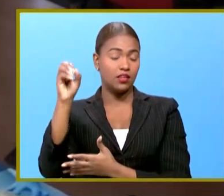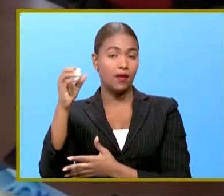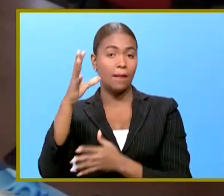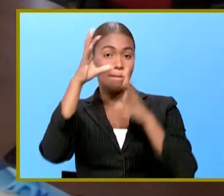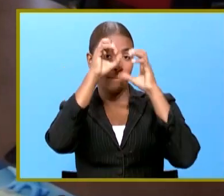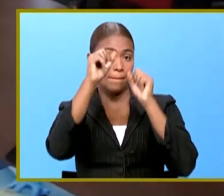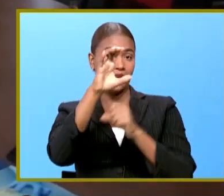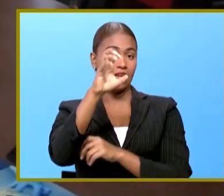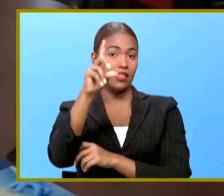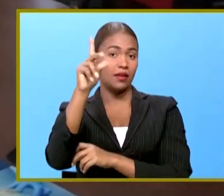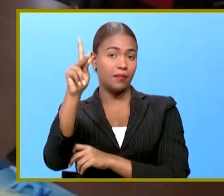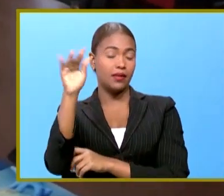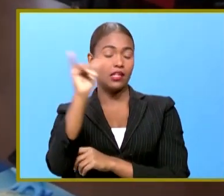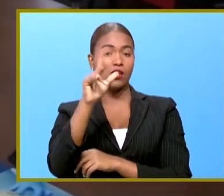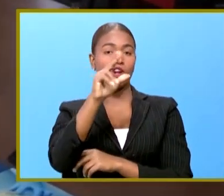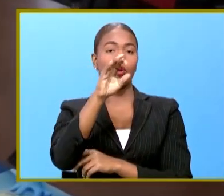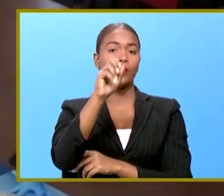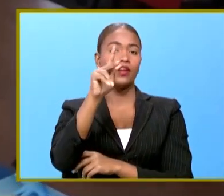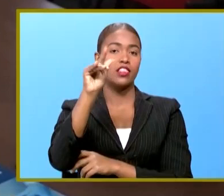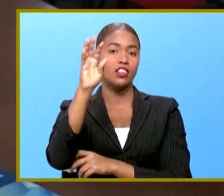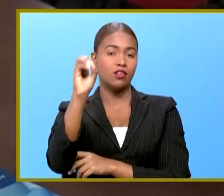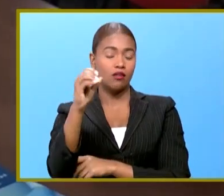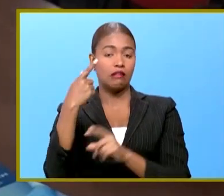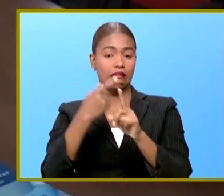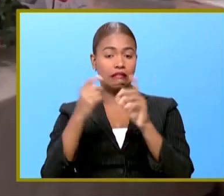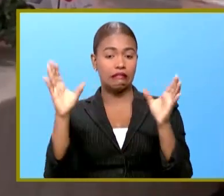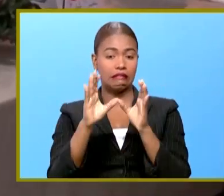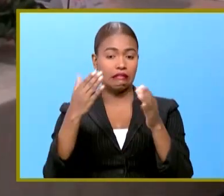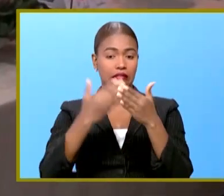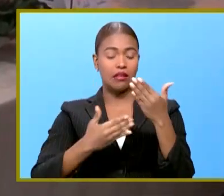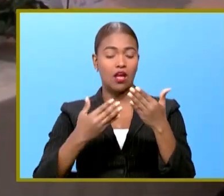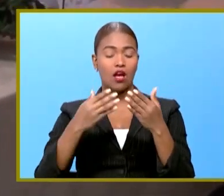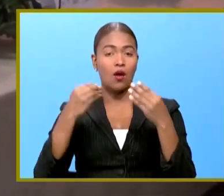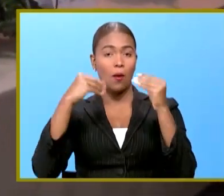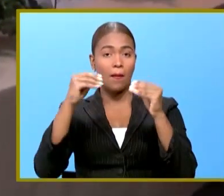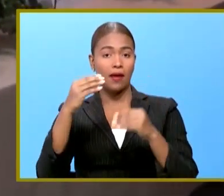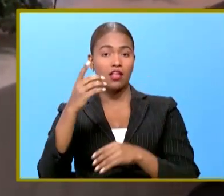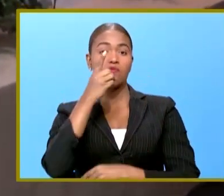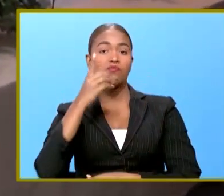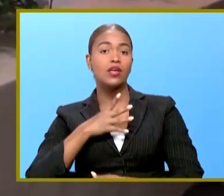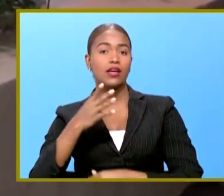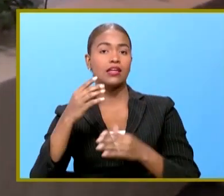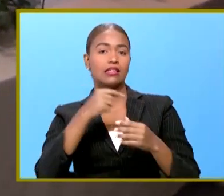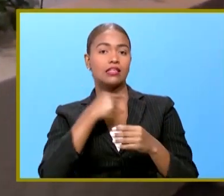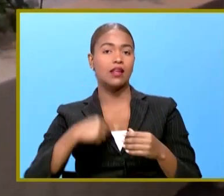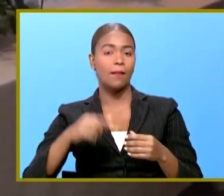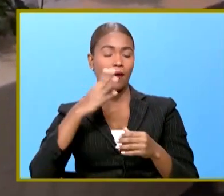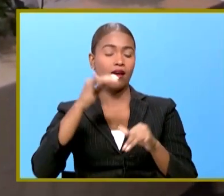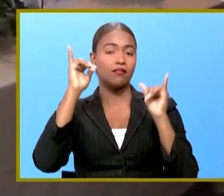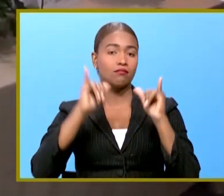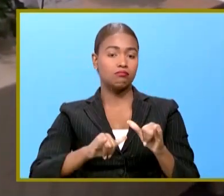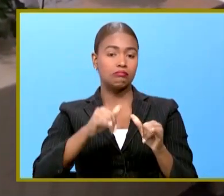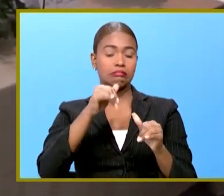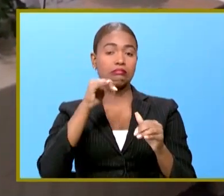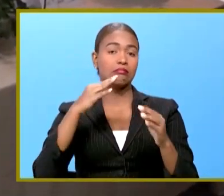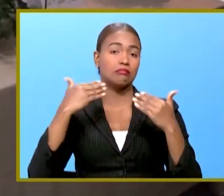CDP y Roberto Santana titular de la Cámara de Comercio Dominico China tendrá vigencia indefinida